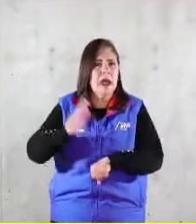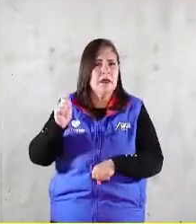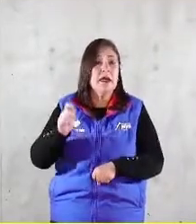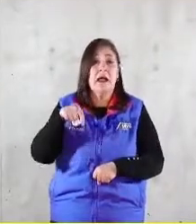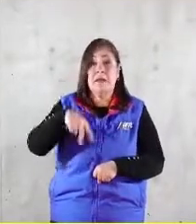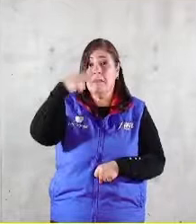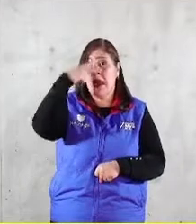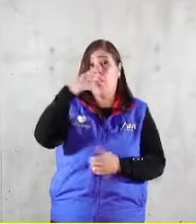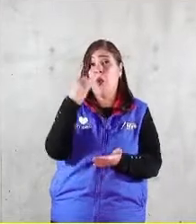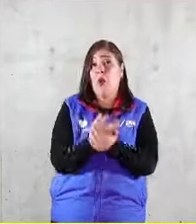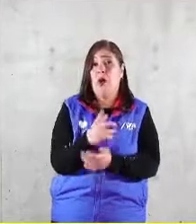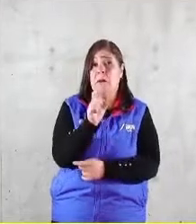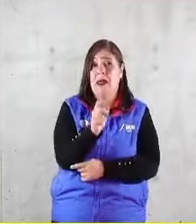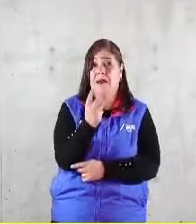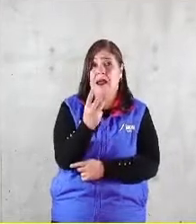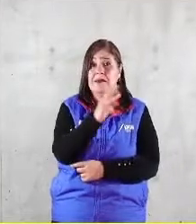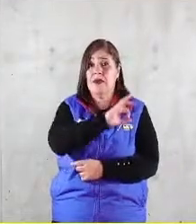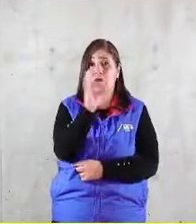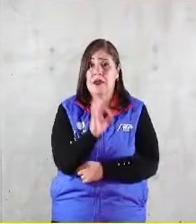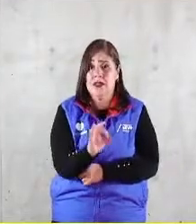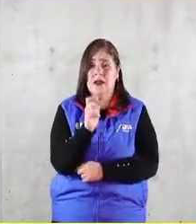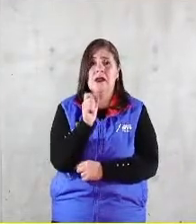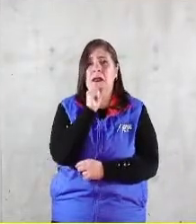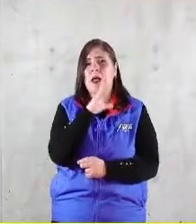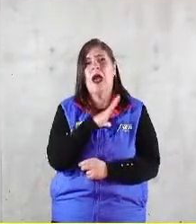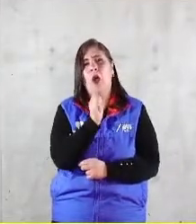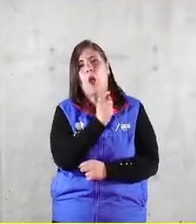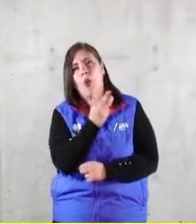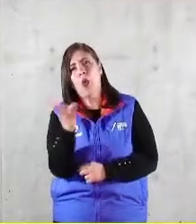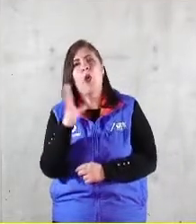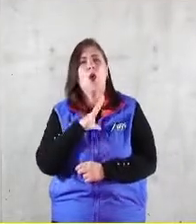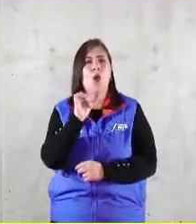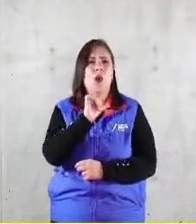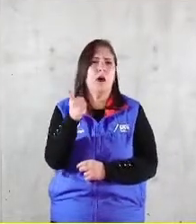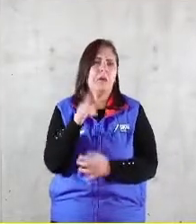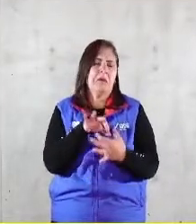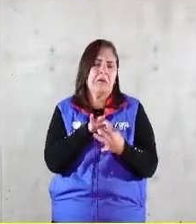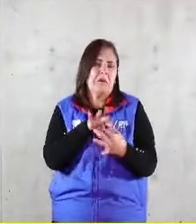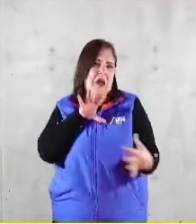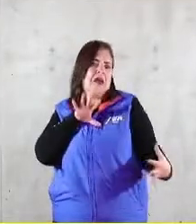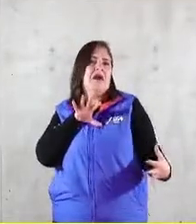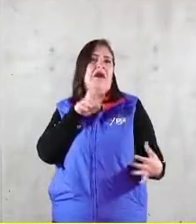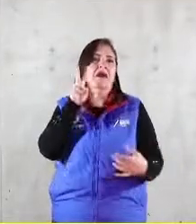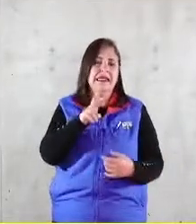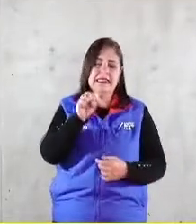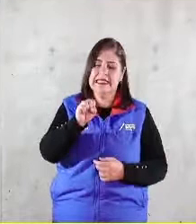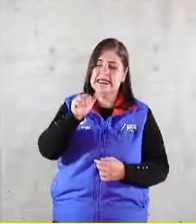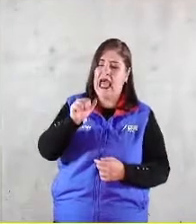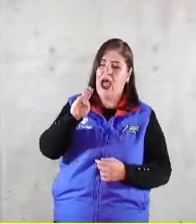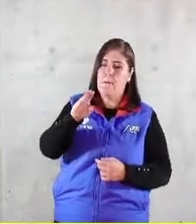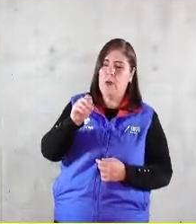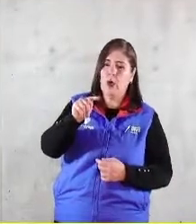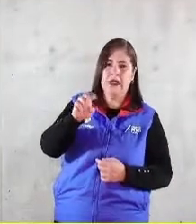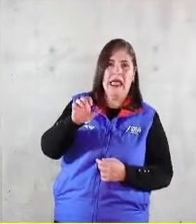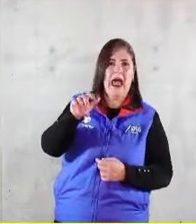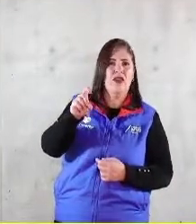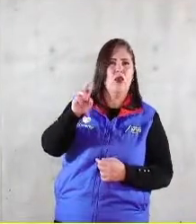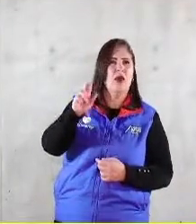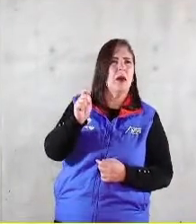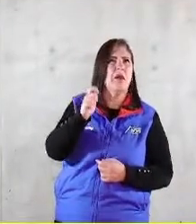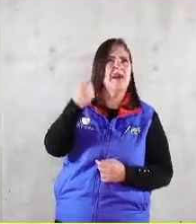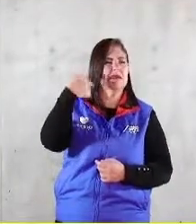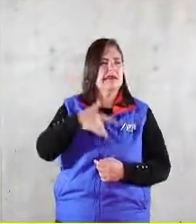23%. Luego tienes los activamente desenganchados, esto los llamamos saboteadores. Estos están pensando